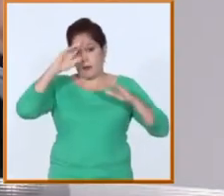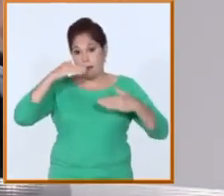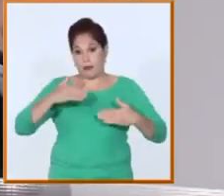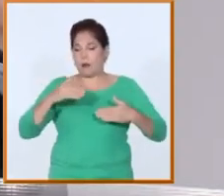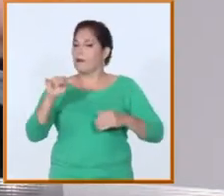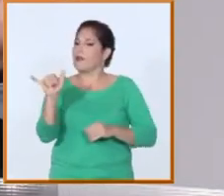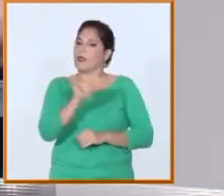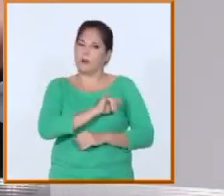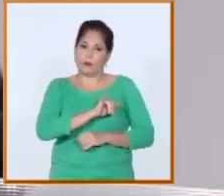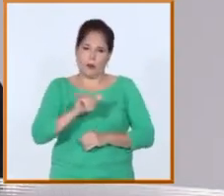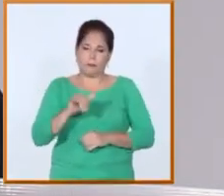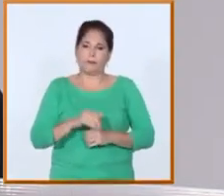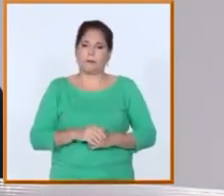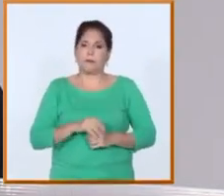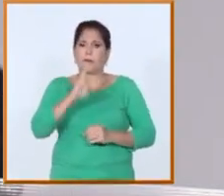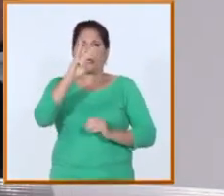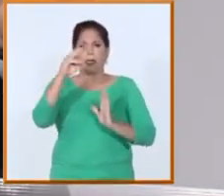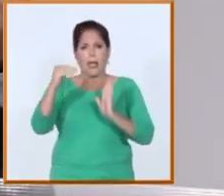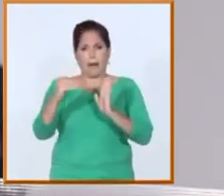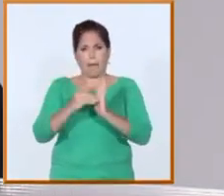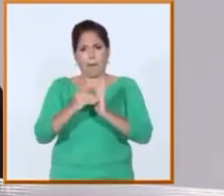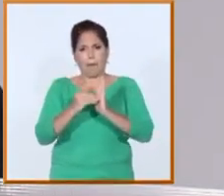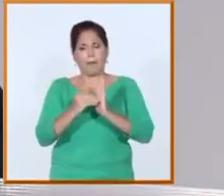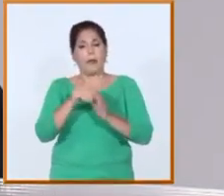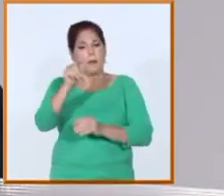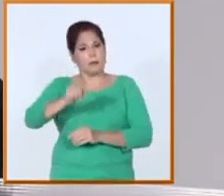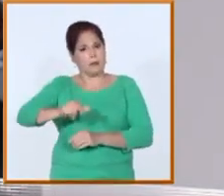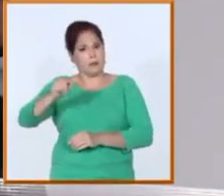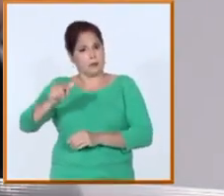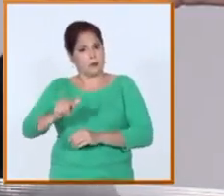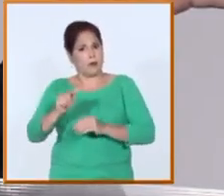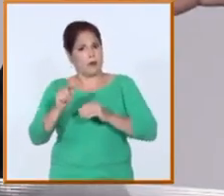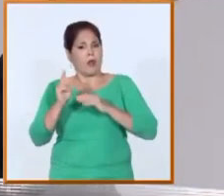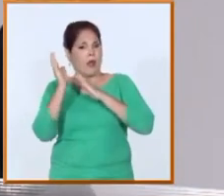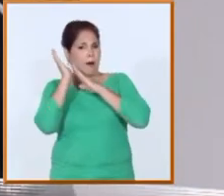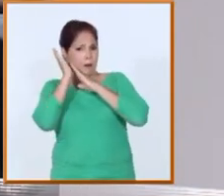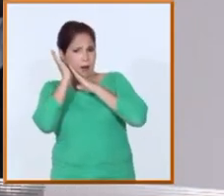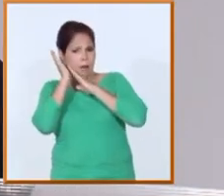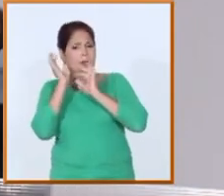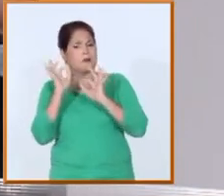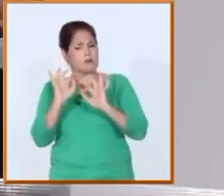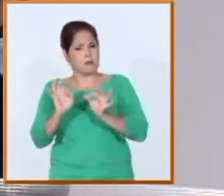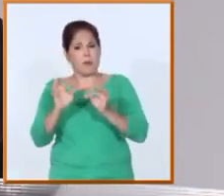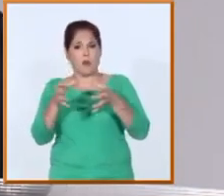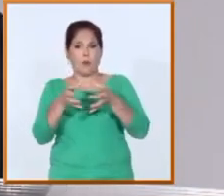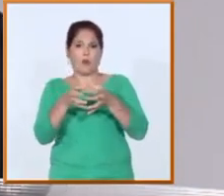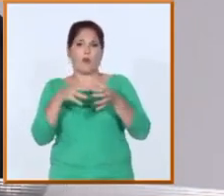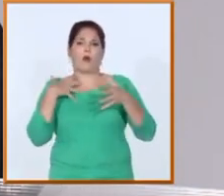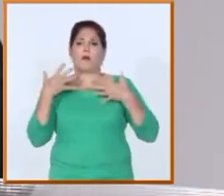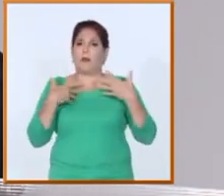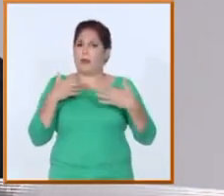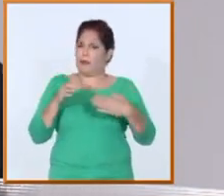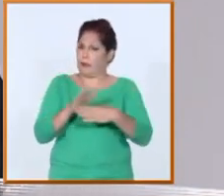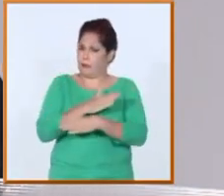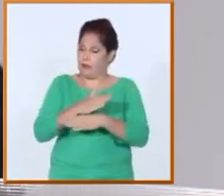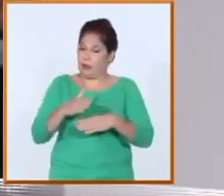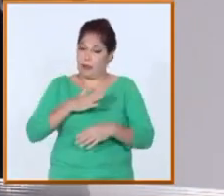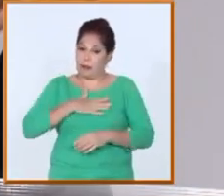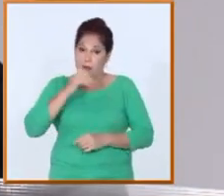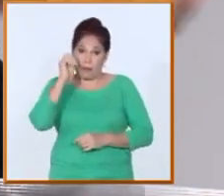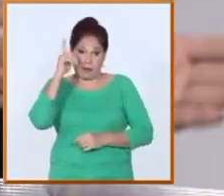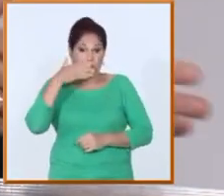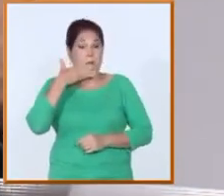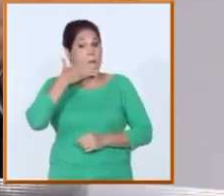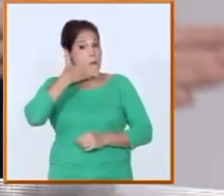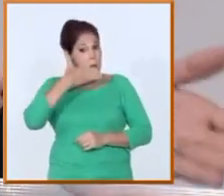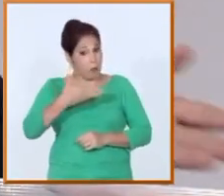nosotros alojamos a más de 3.000 jóvenes con esta procedencia y con este grupo de actividades que para nosotros ha sido una experiencia magnífica